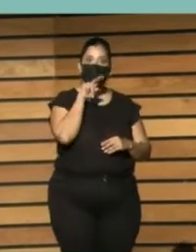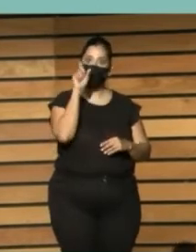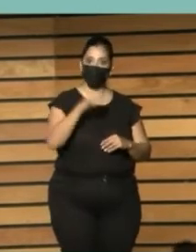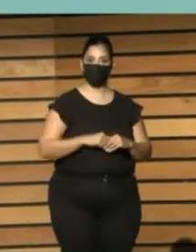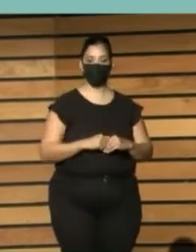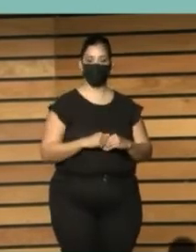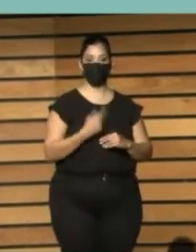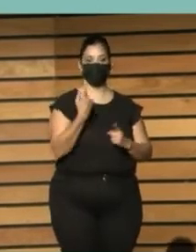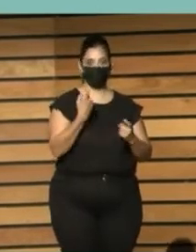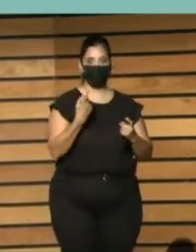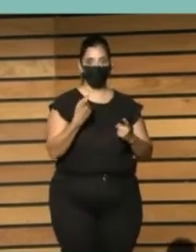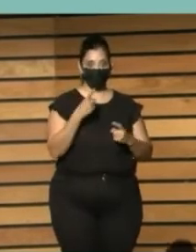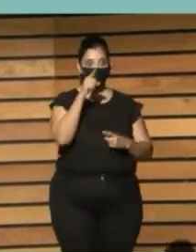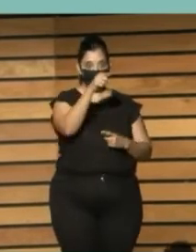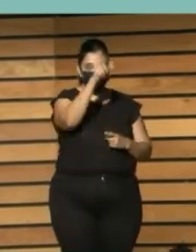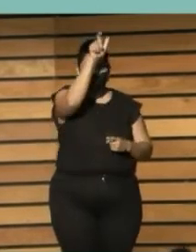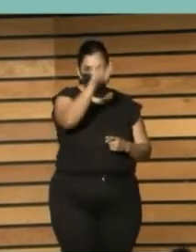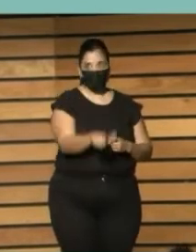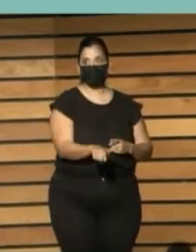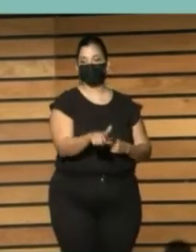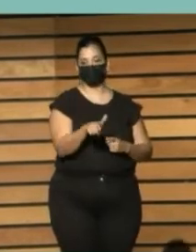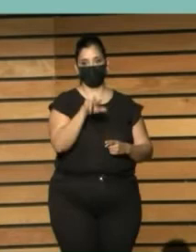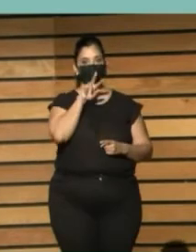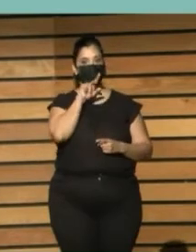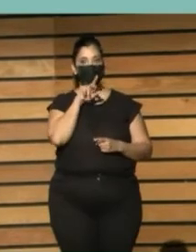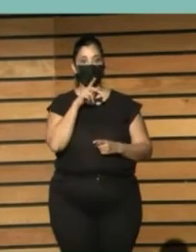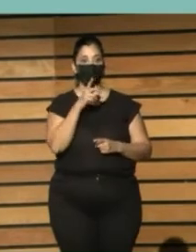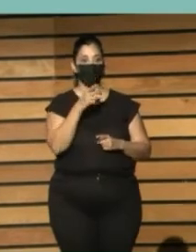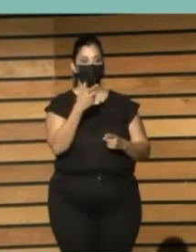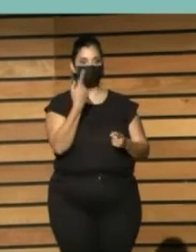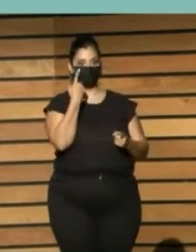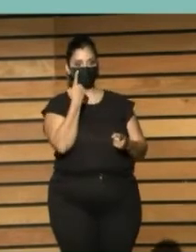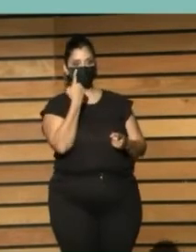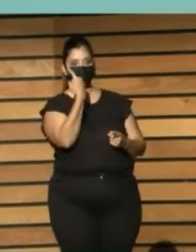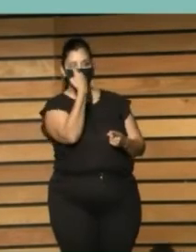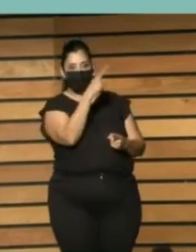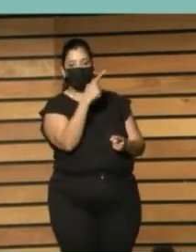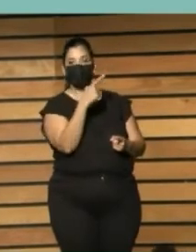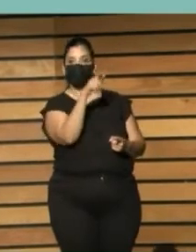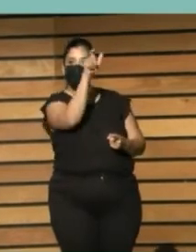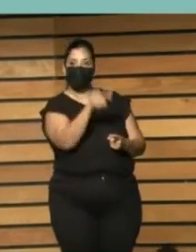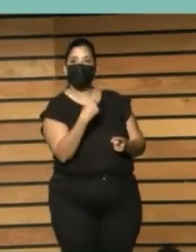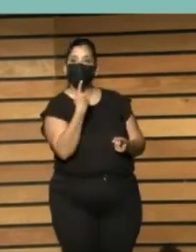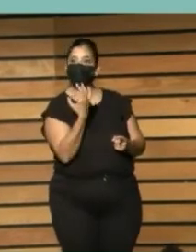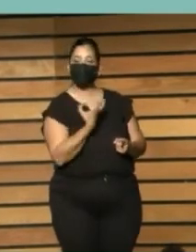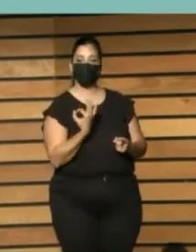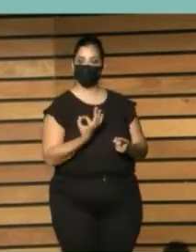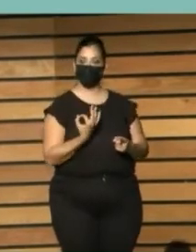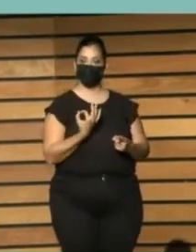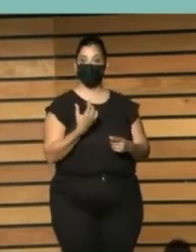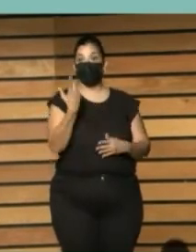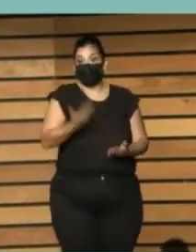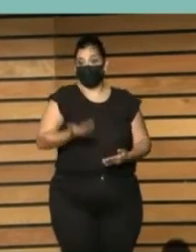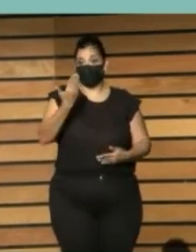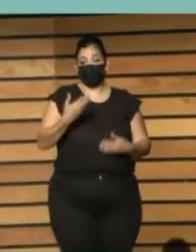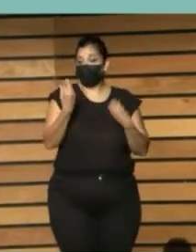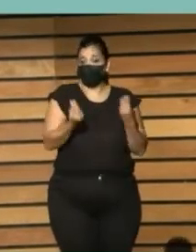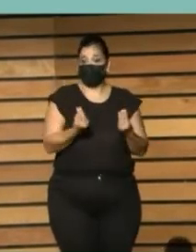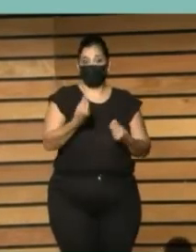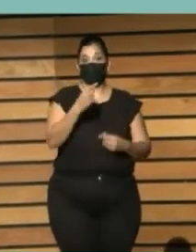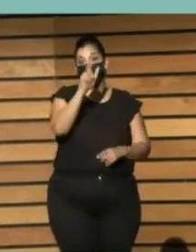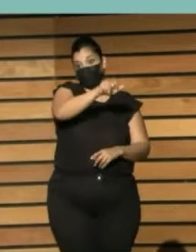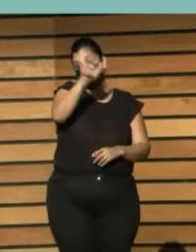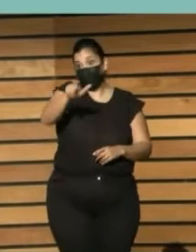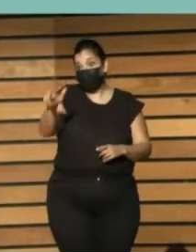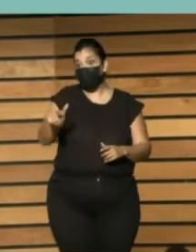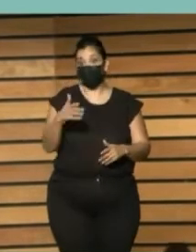tipo ¿no? de diferencias o de desigualdades y que damos espacio hablaba de la co-creación de la participación etcétera